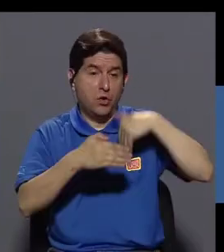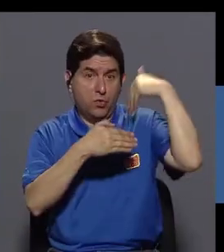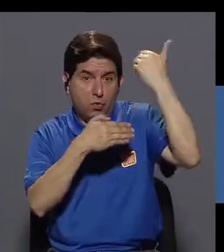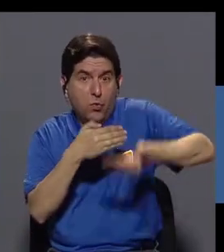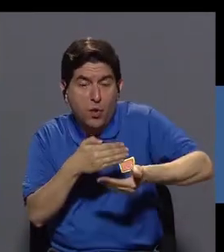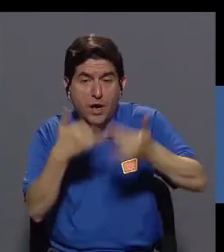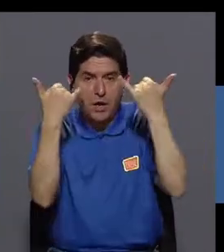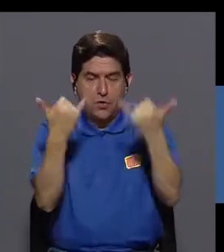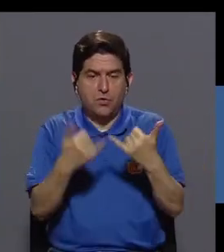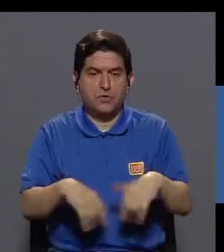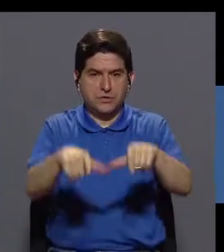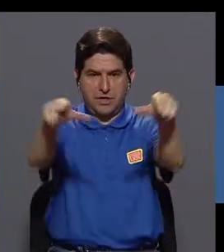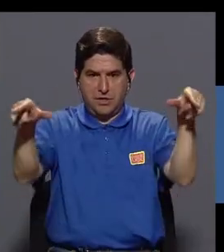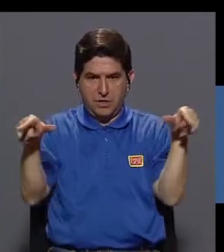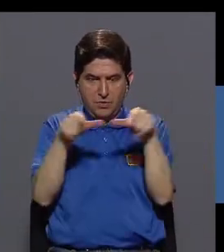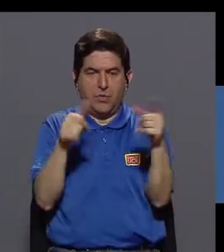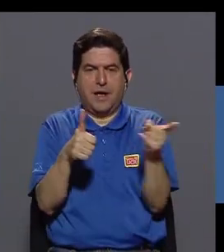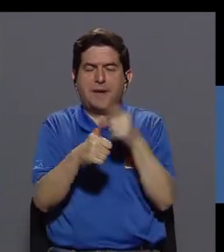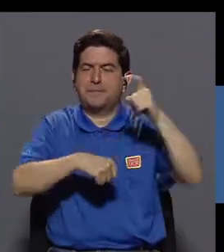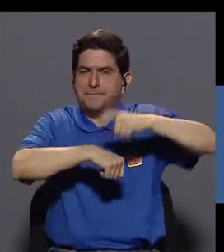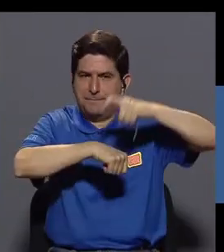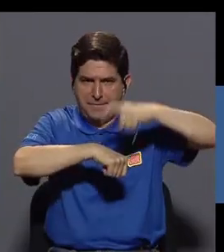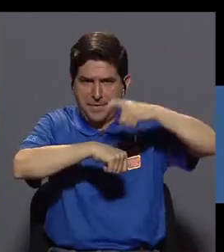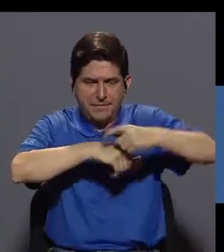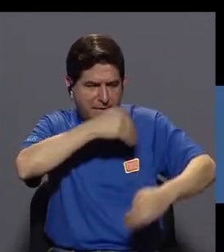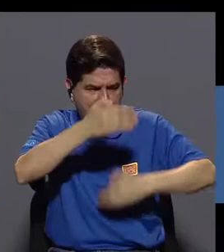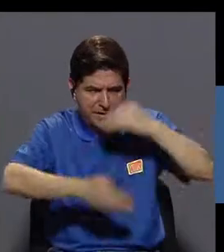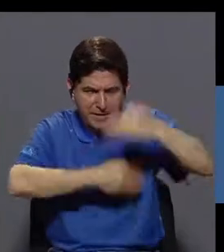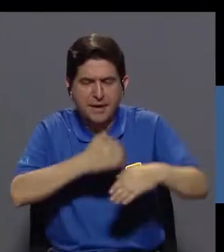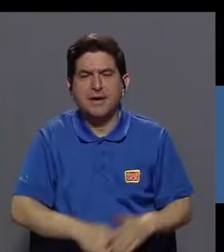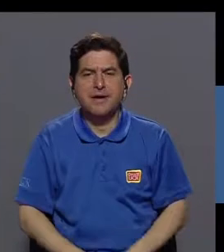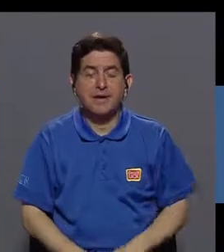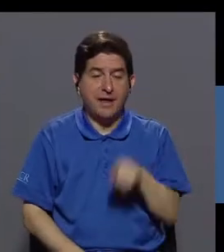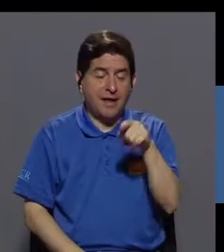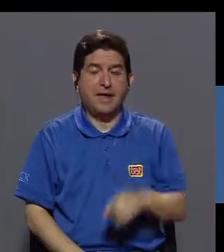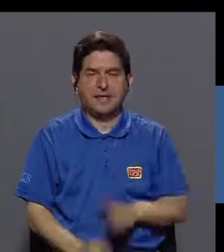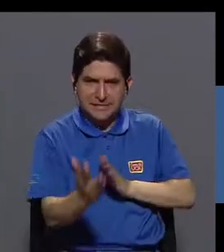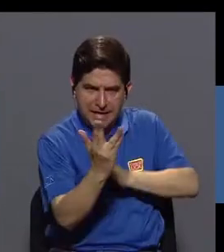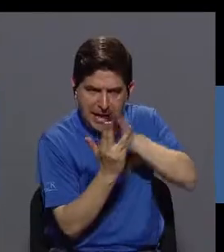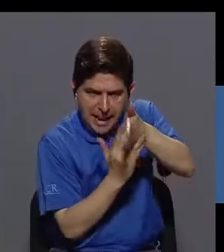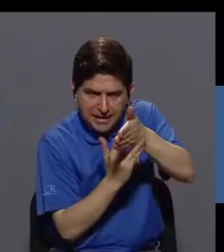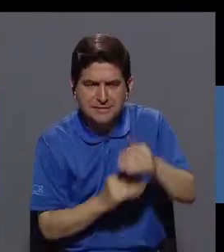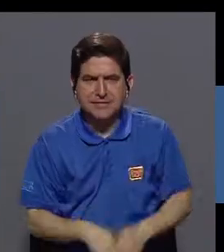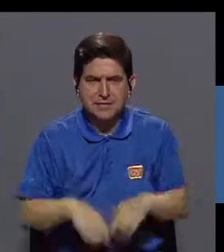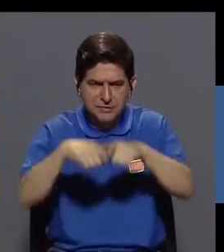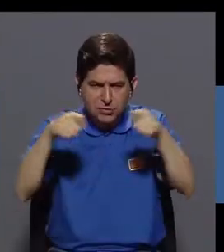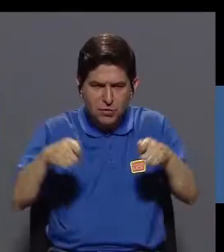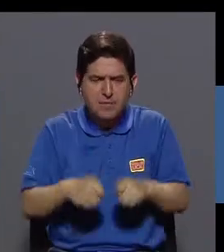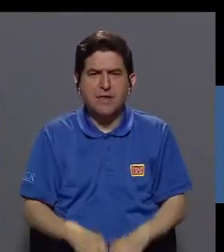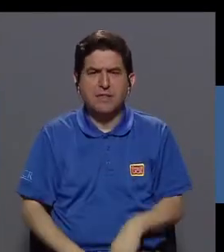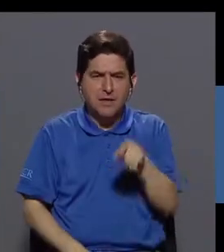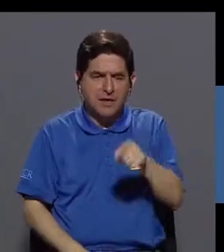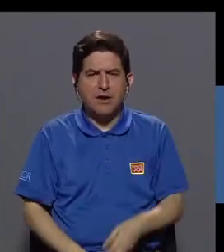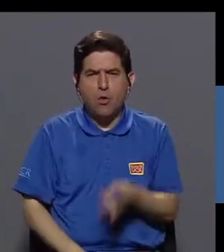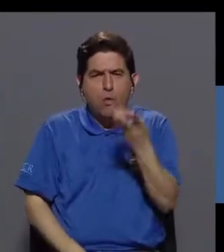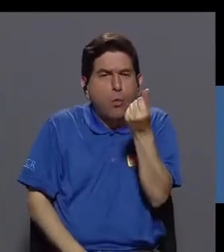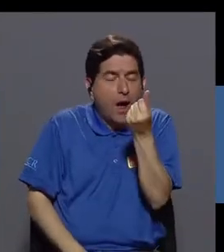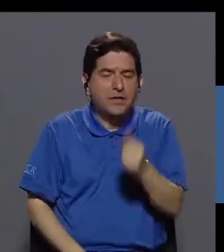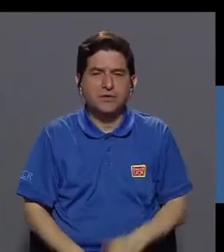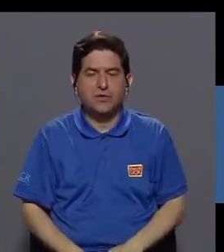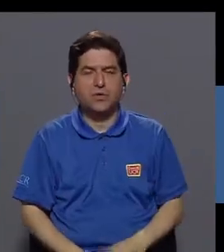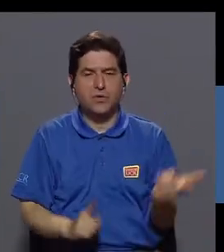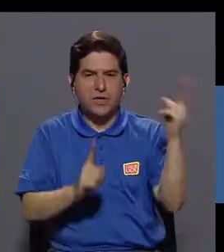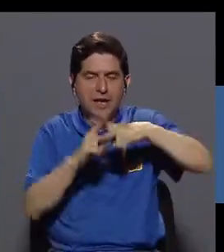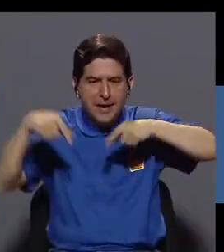instalación. La primera etapa del proceso es en la cámara de entrada. Ahí medimos caudal y aplicamos los insumos químicos, en este caso,